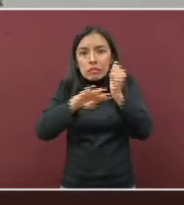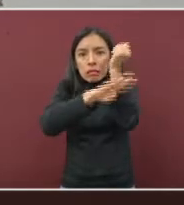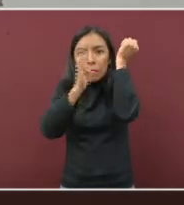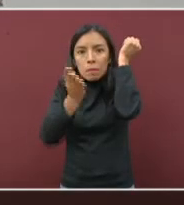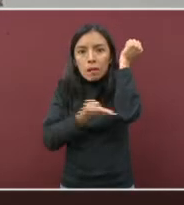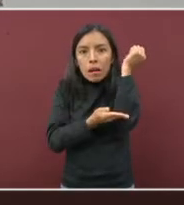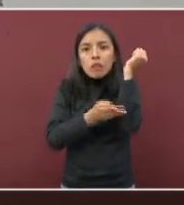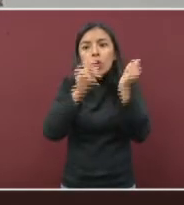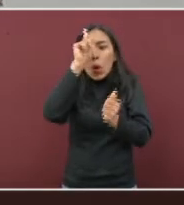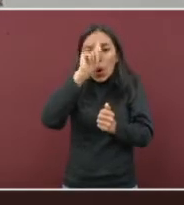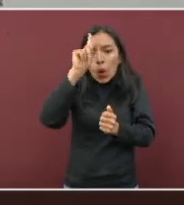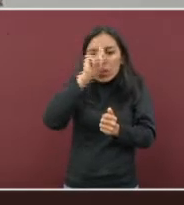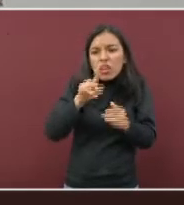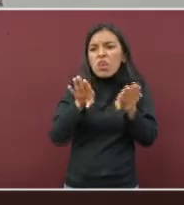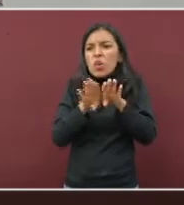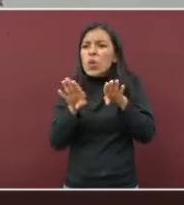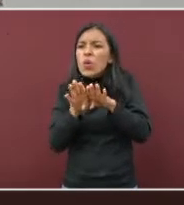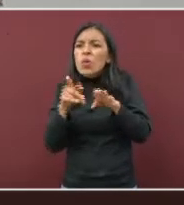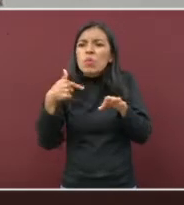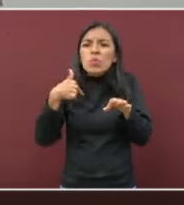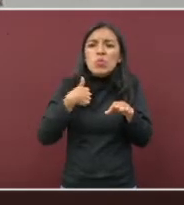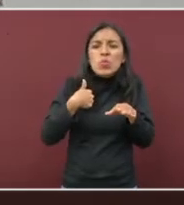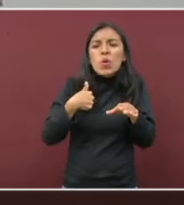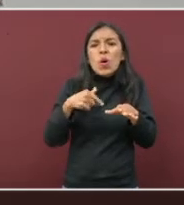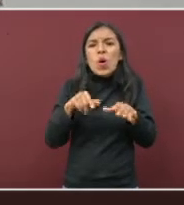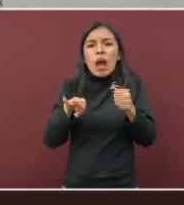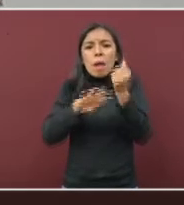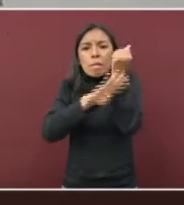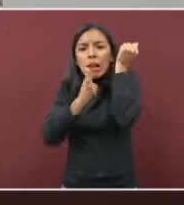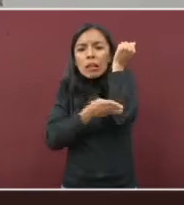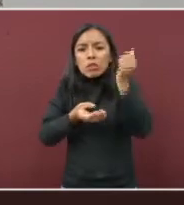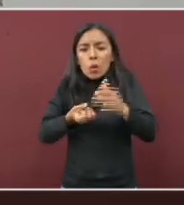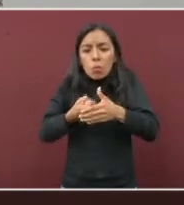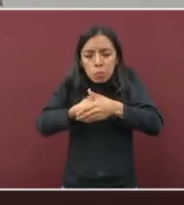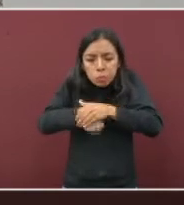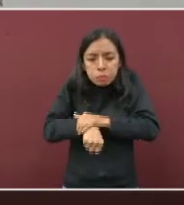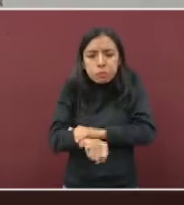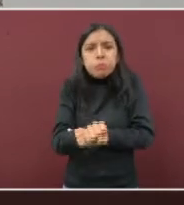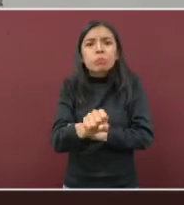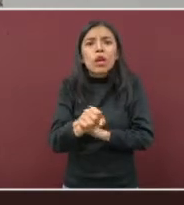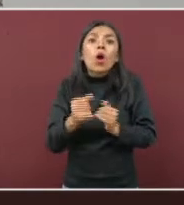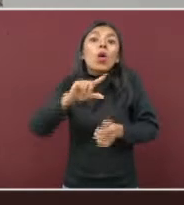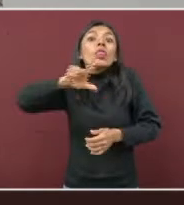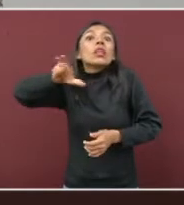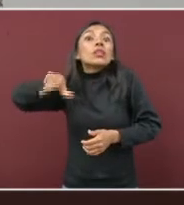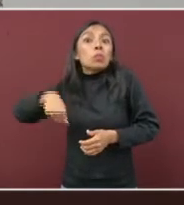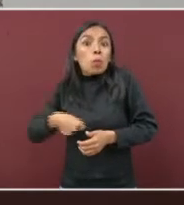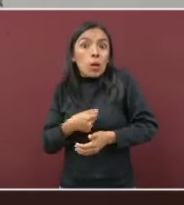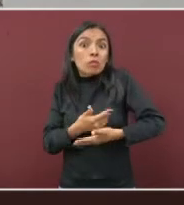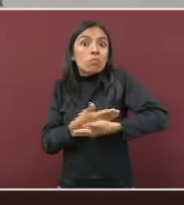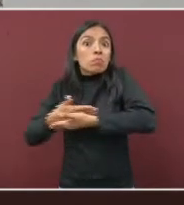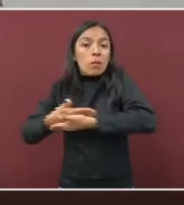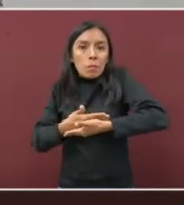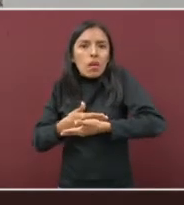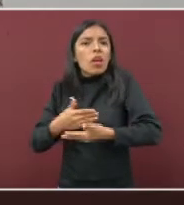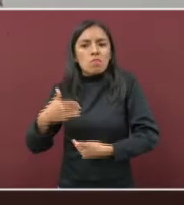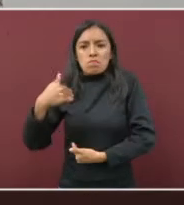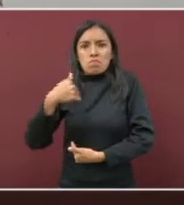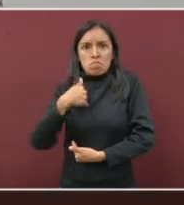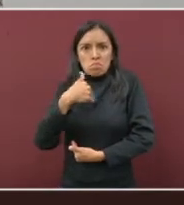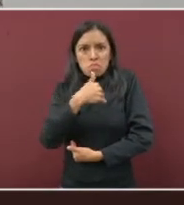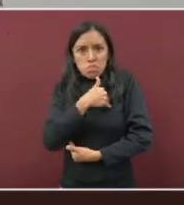en el embarazo, el parto, y el puerperio. Y claro, apoyo en la lactancia materna.